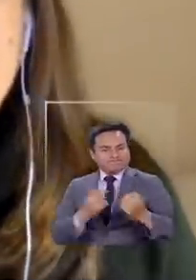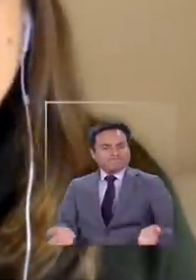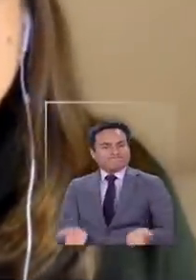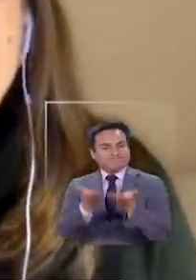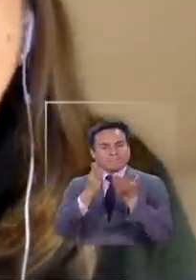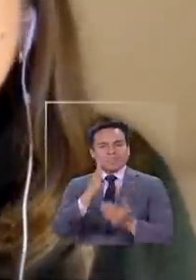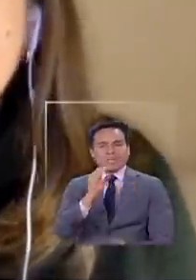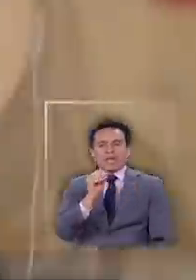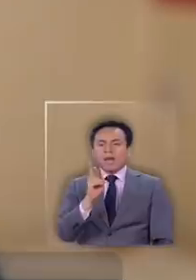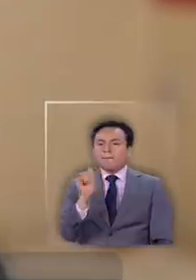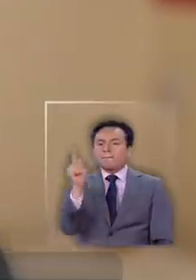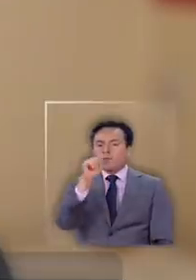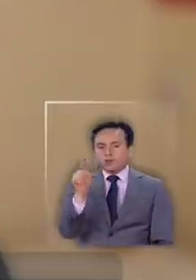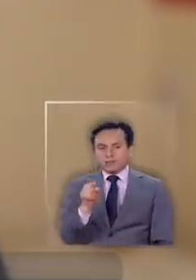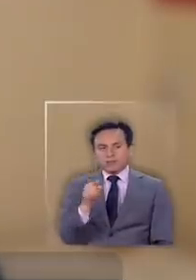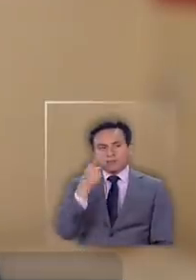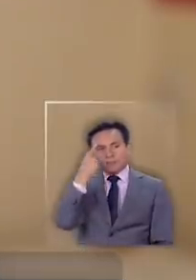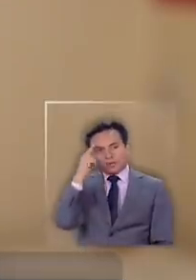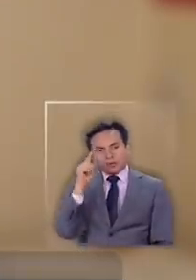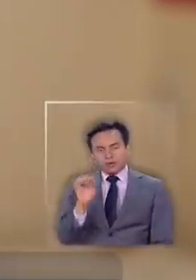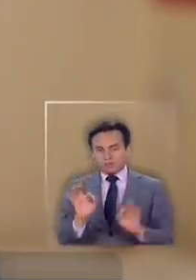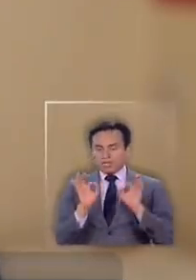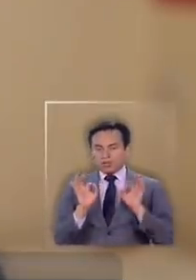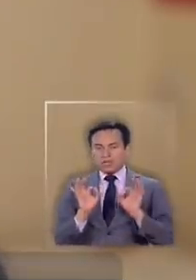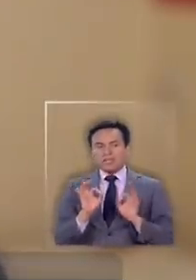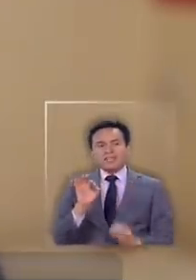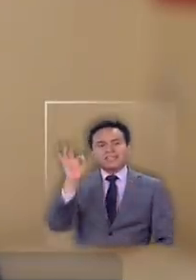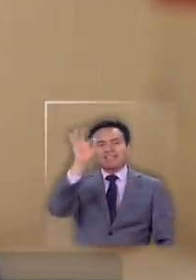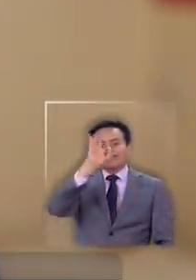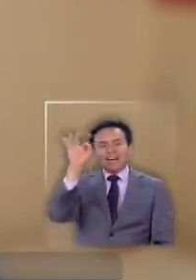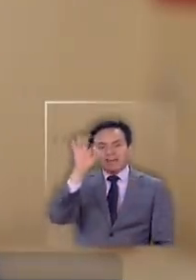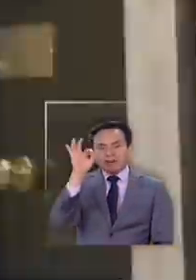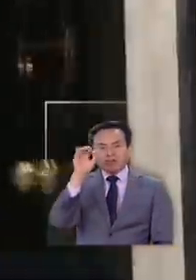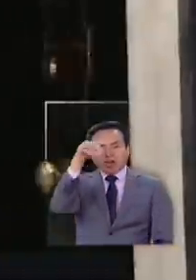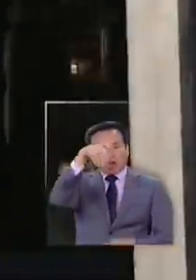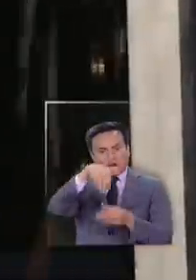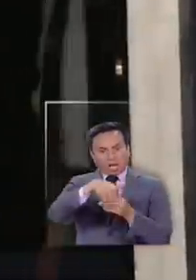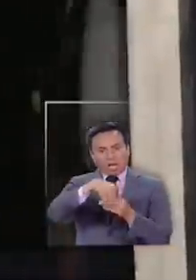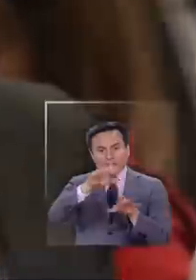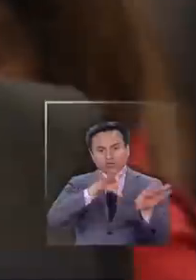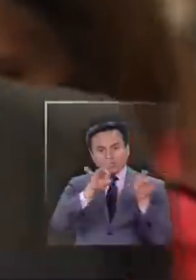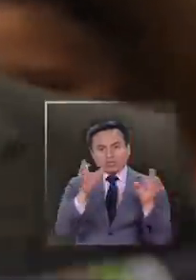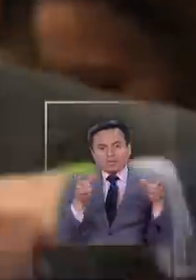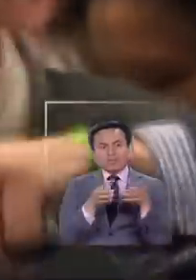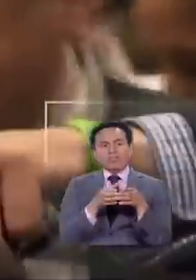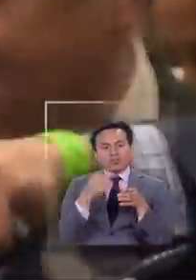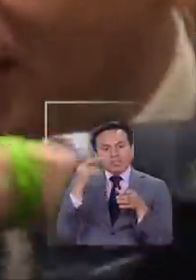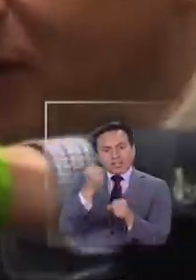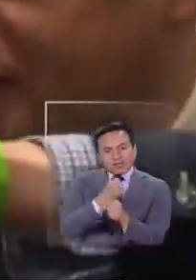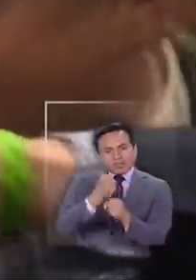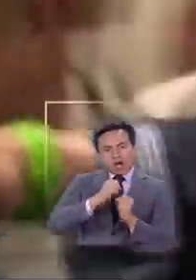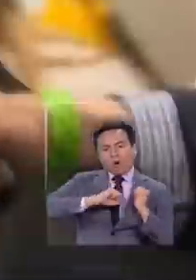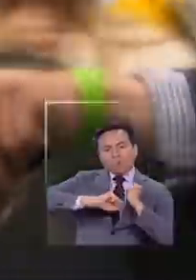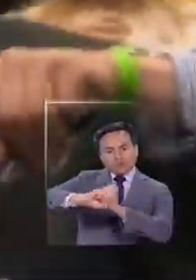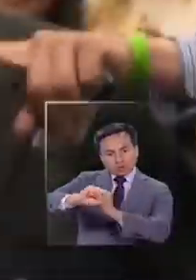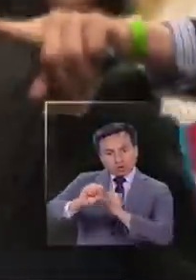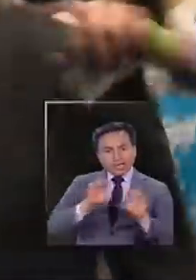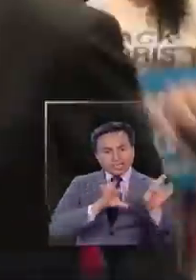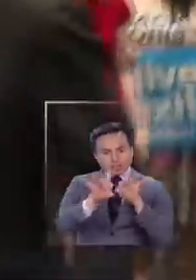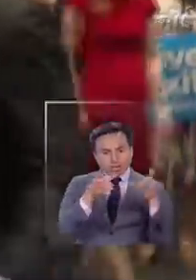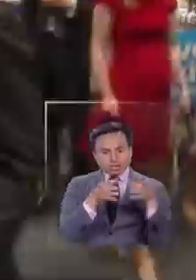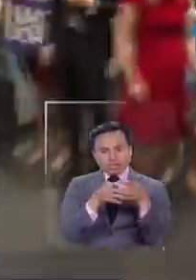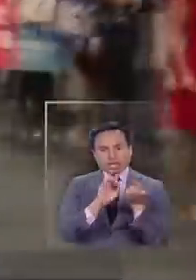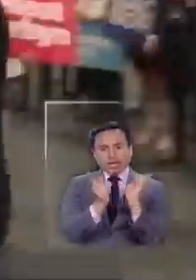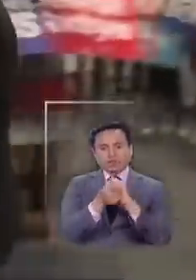a Boris Johnson, pero además tiene una suerte particular. El sábado hubo elecciones del Partido Laborista, que es la oposición, y